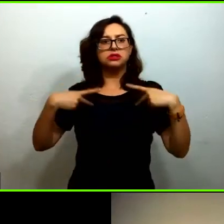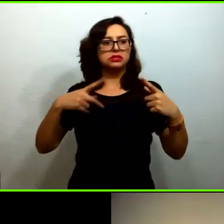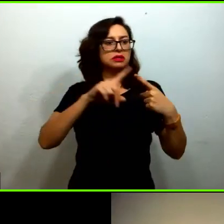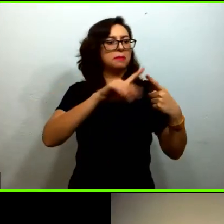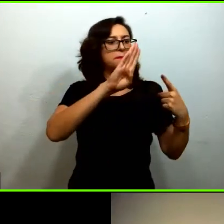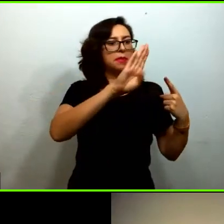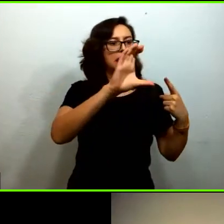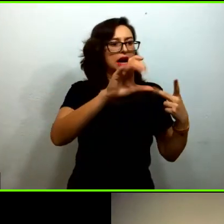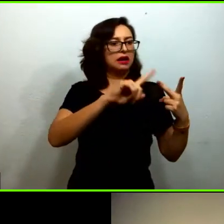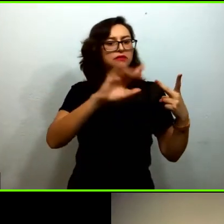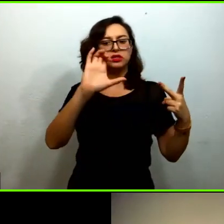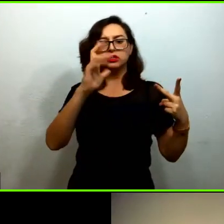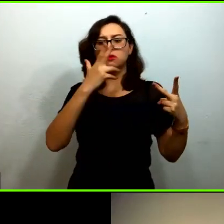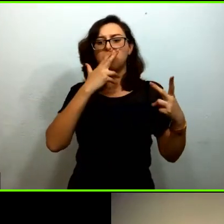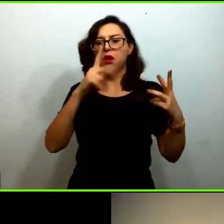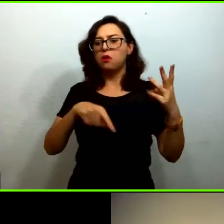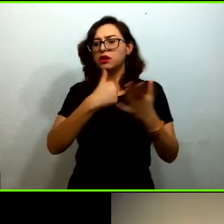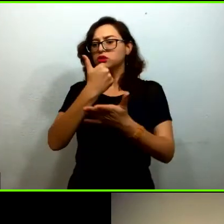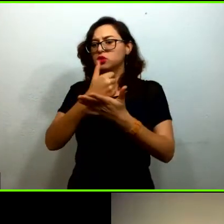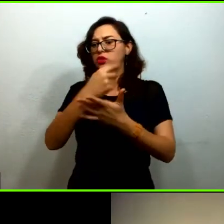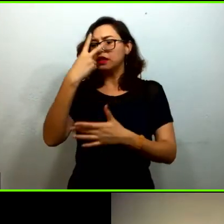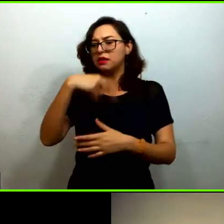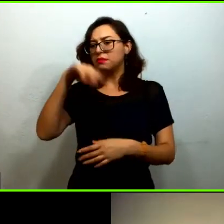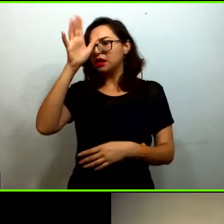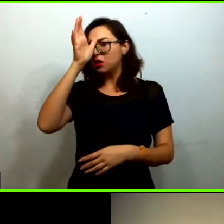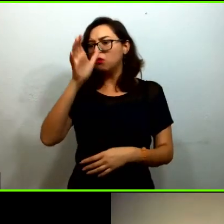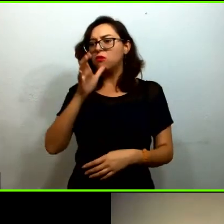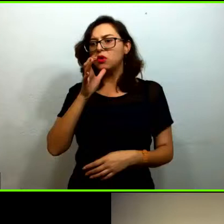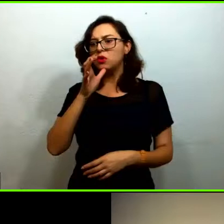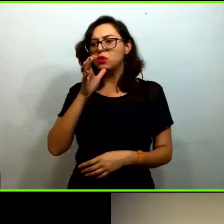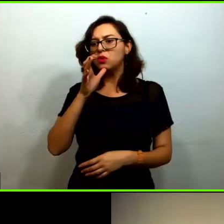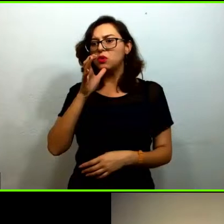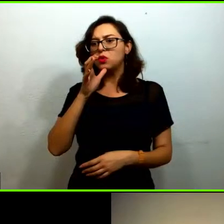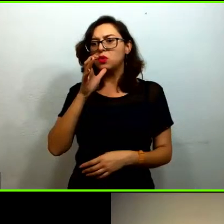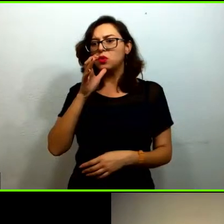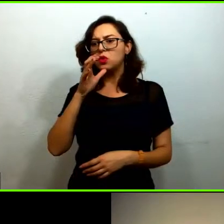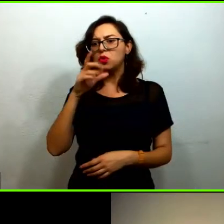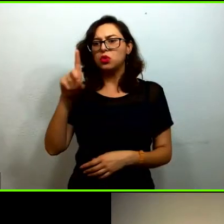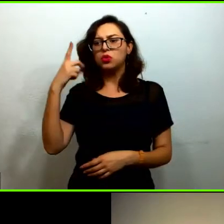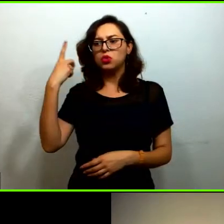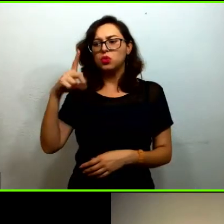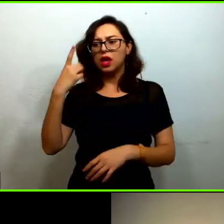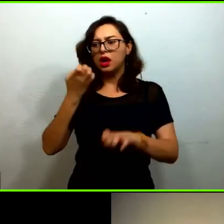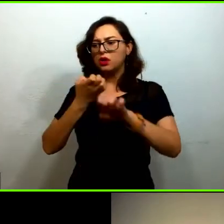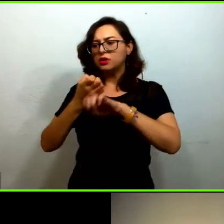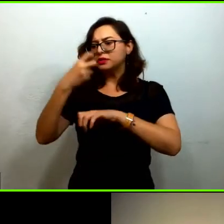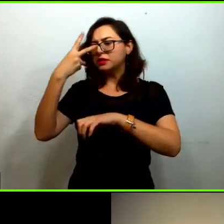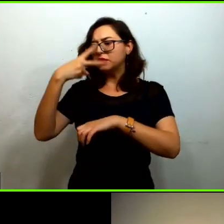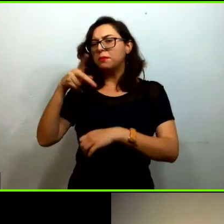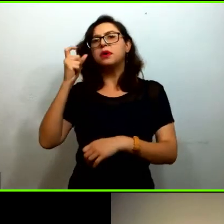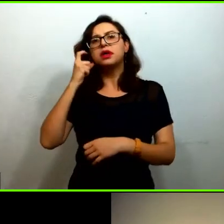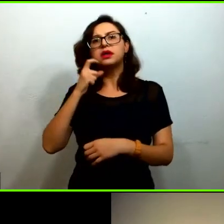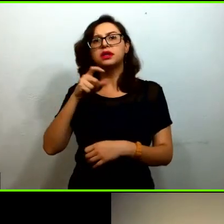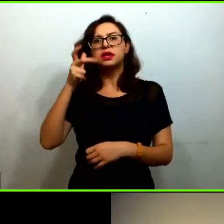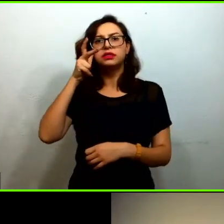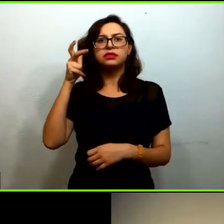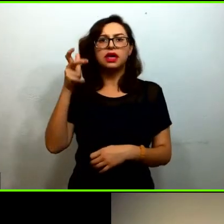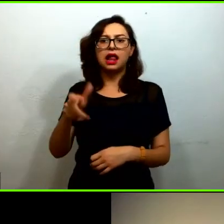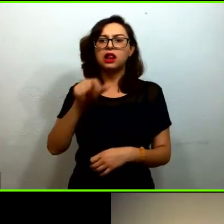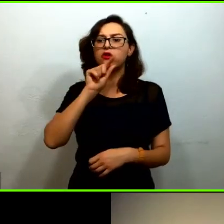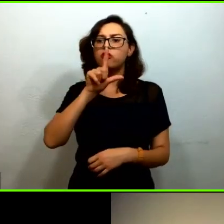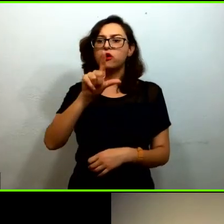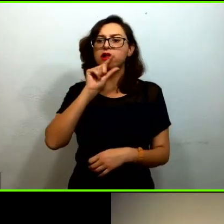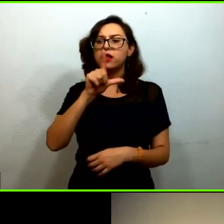Chihuahua Ciudad de México Coahuila Durango el Estado de México Guerrero Hidalgo Jalisco